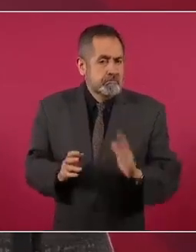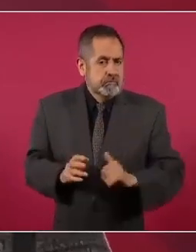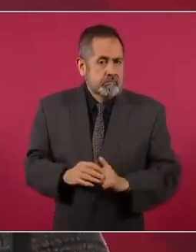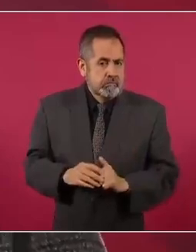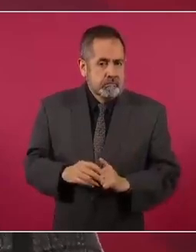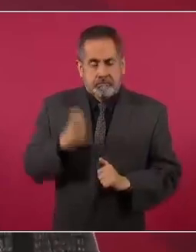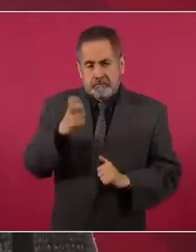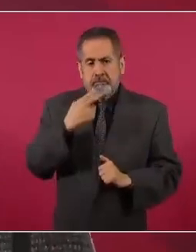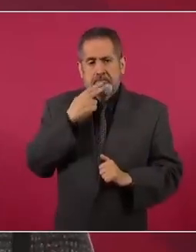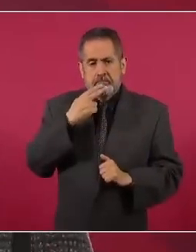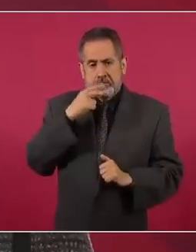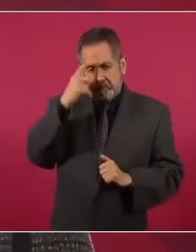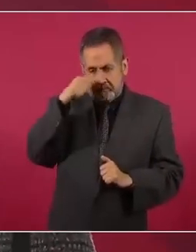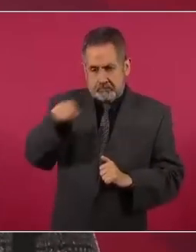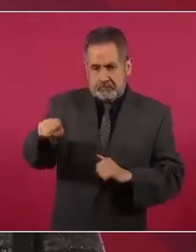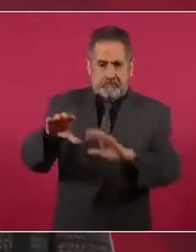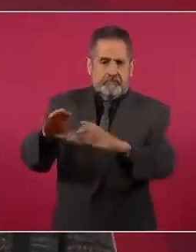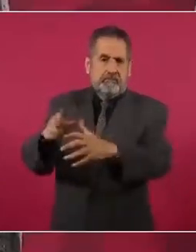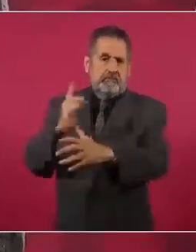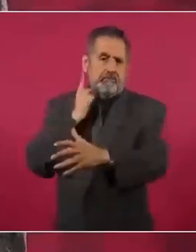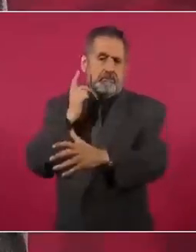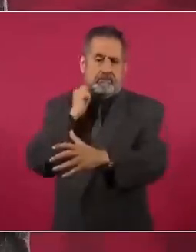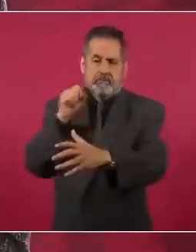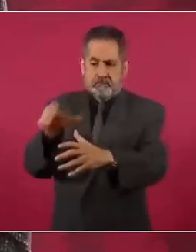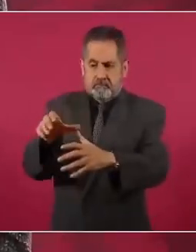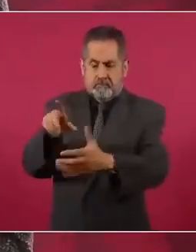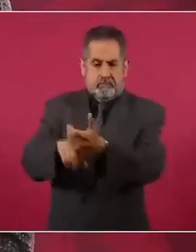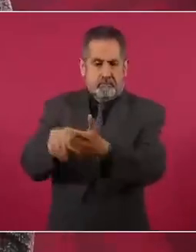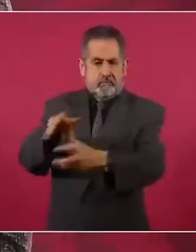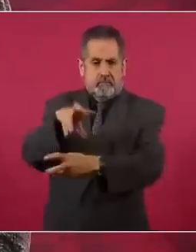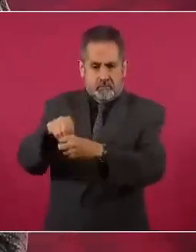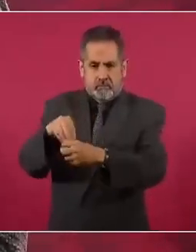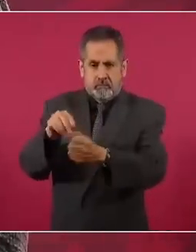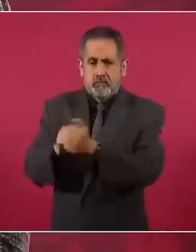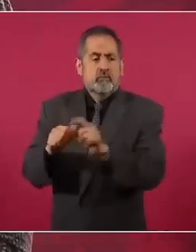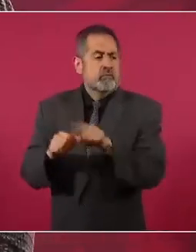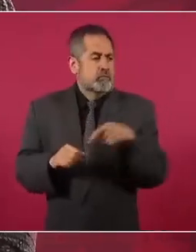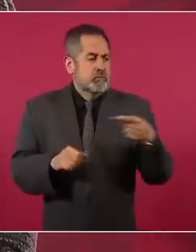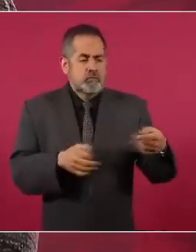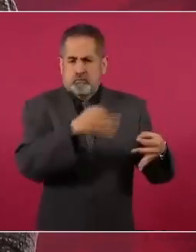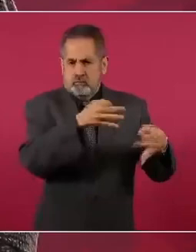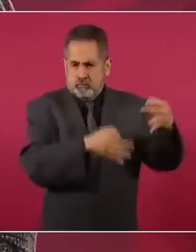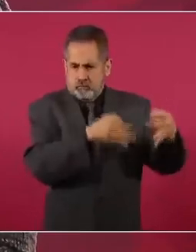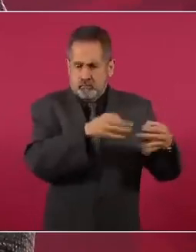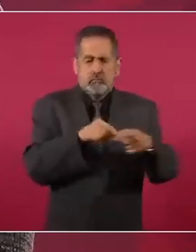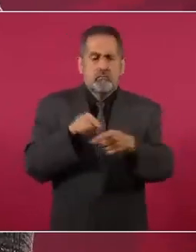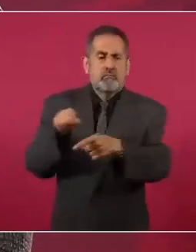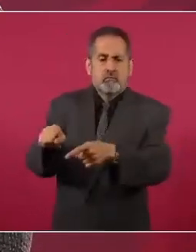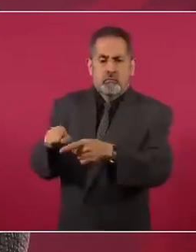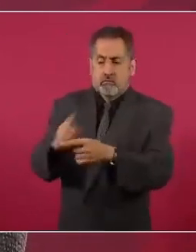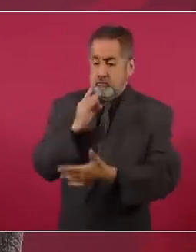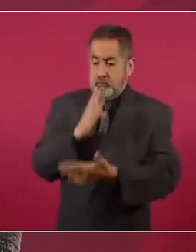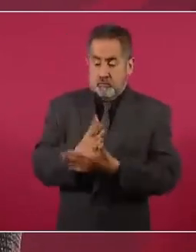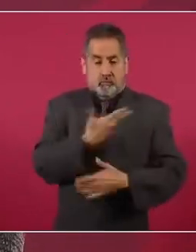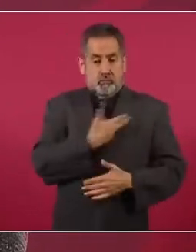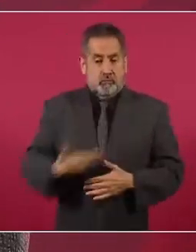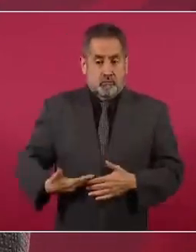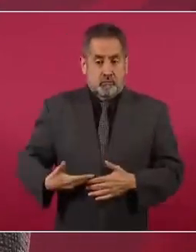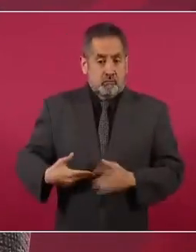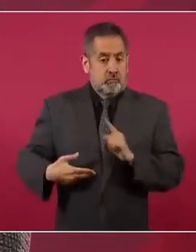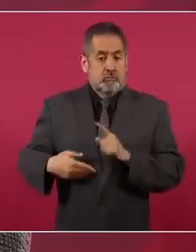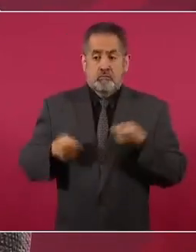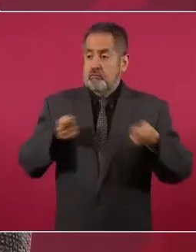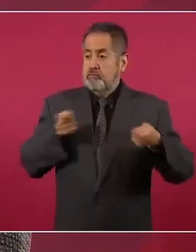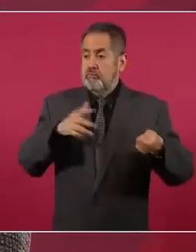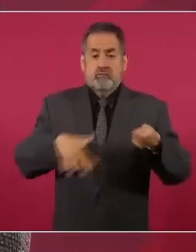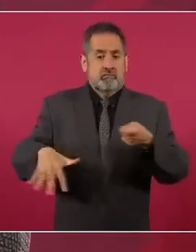existe el poder legislativo y existe el poder judicial. no sólo el ejecutivo como era antes,